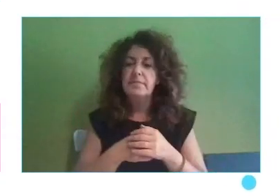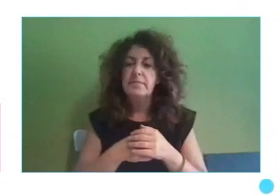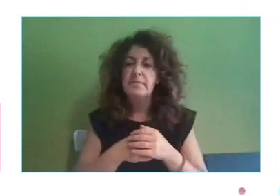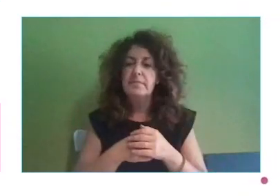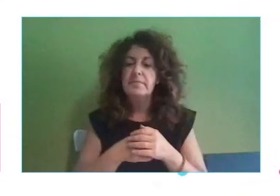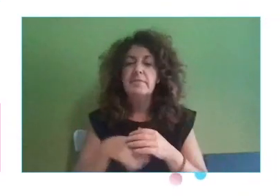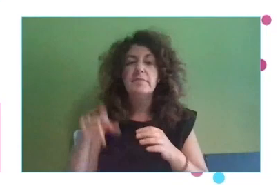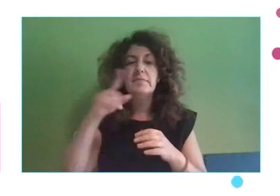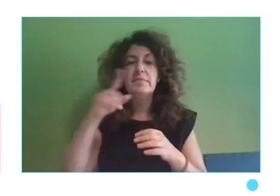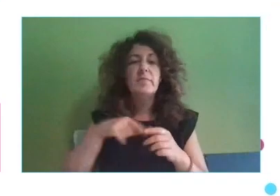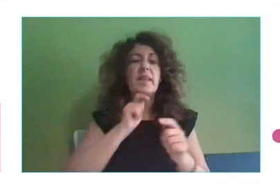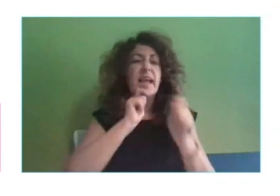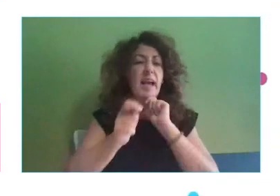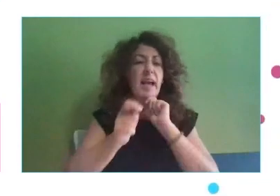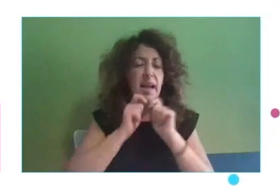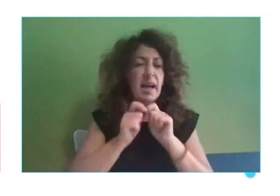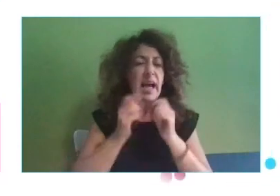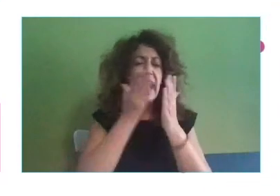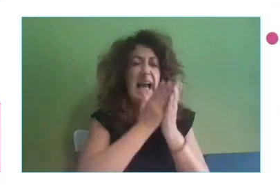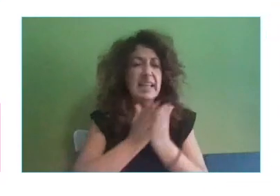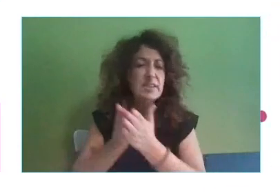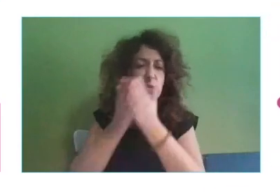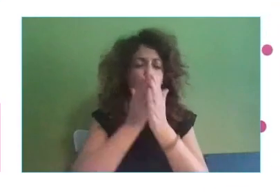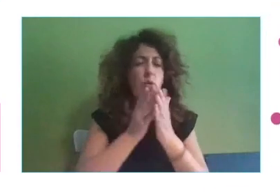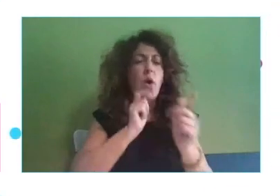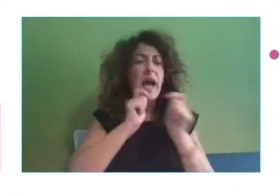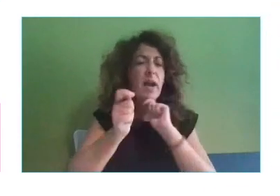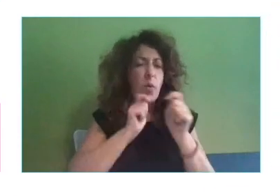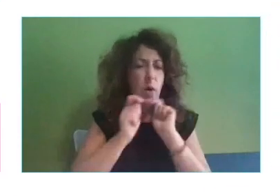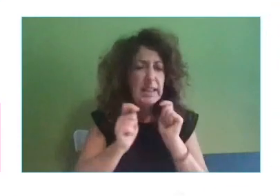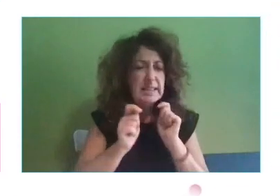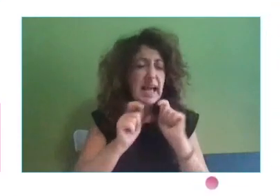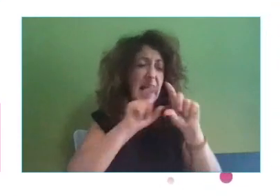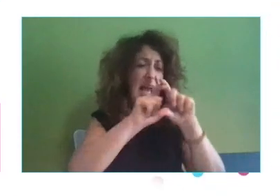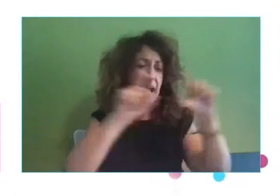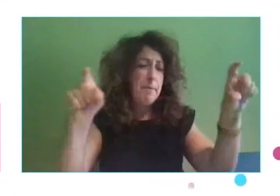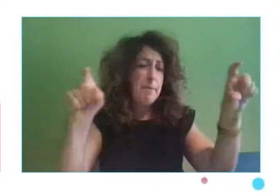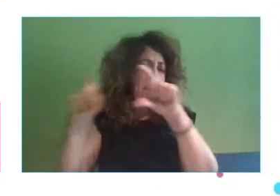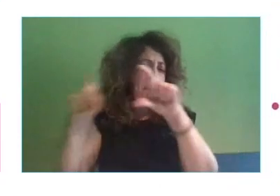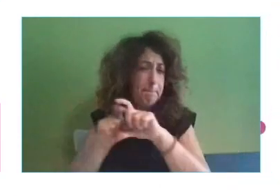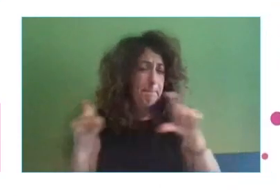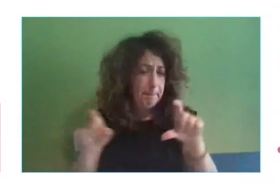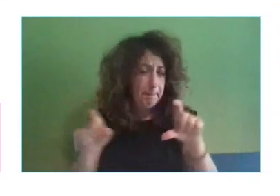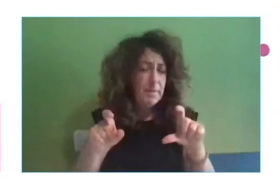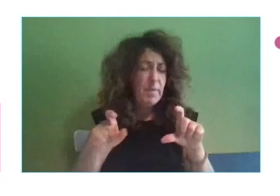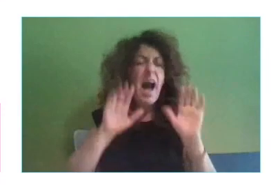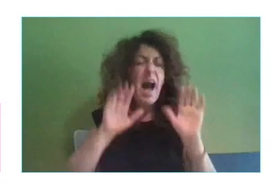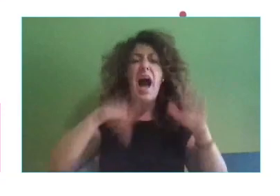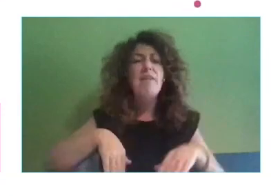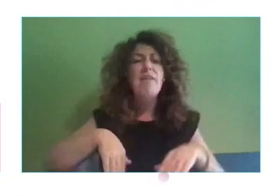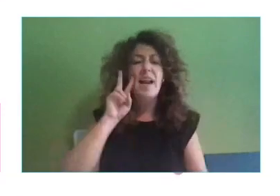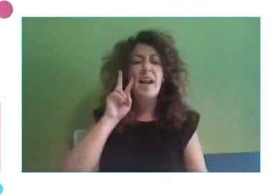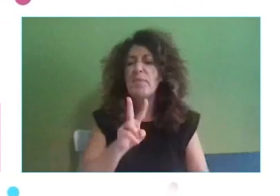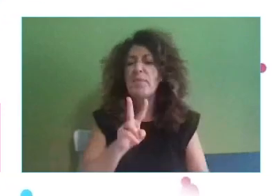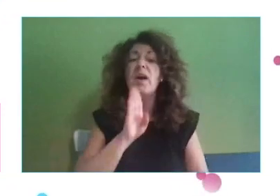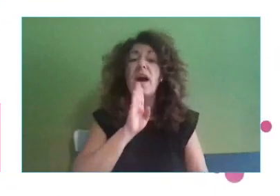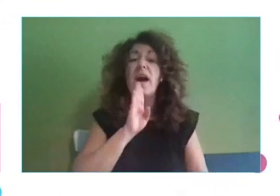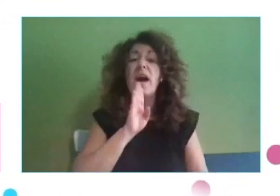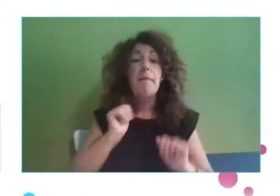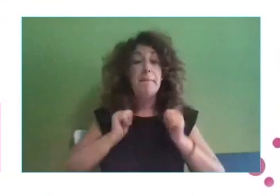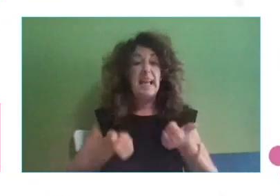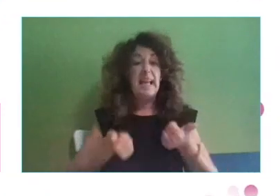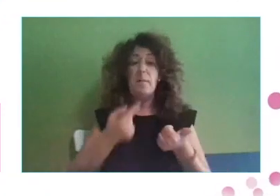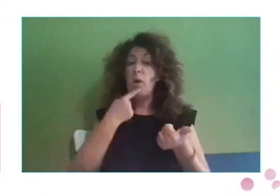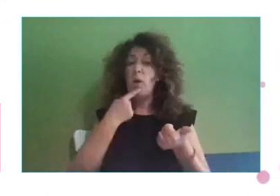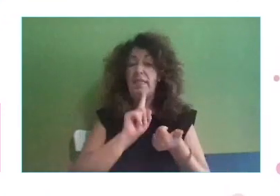hemos hecho focus group con las PYMES, y al final hemos visto que no es, como decía al principio, no es un tema opcional, ahora mismo es una